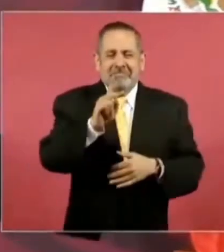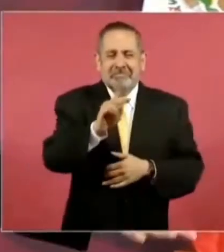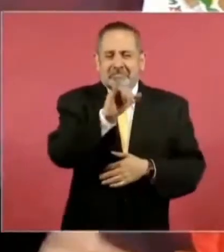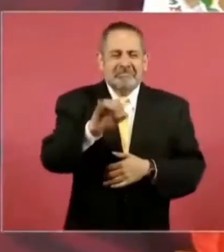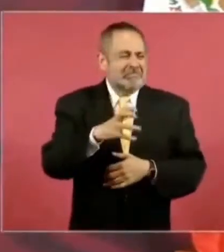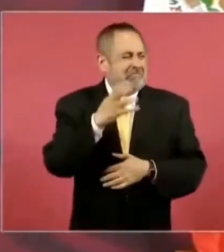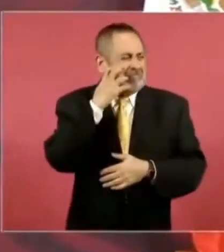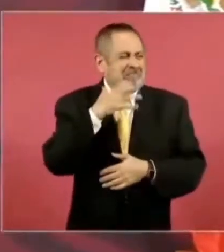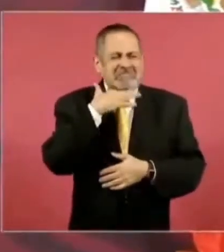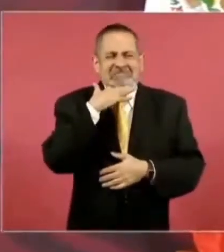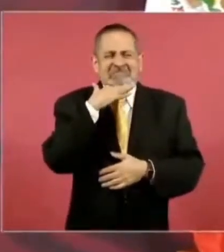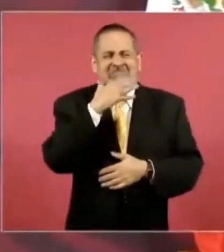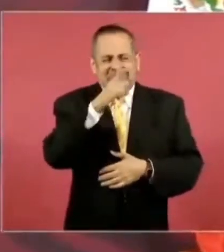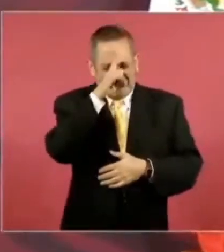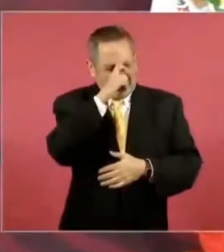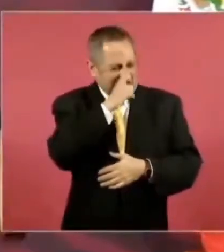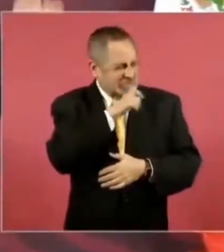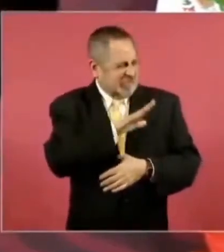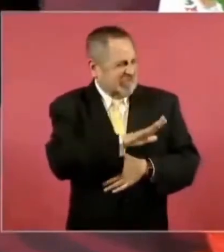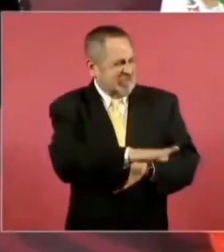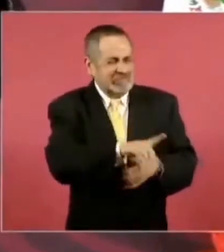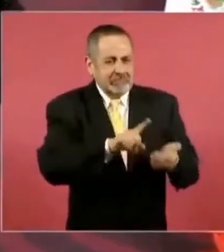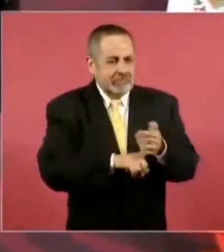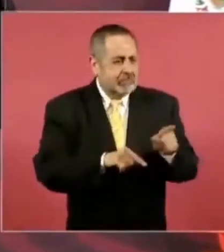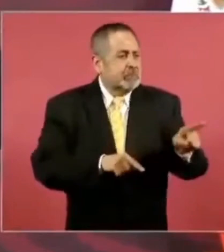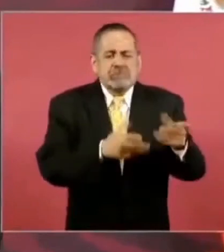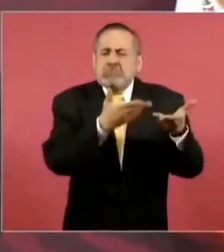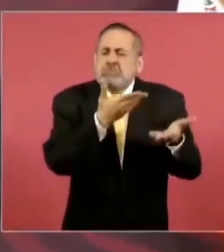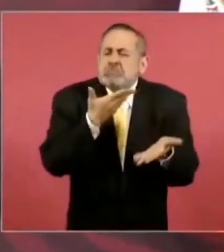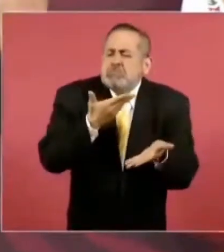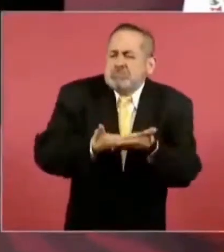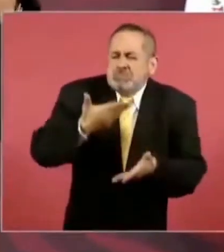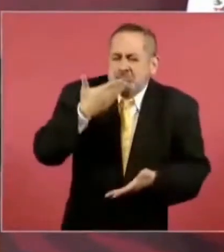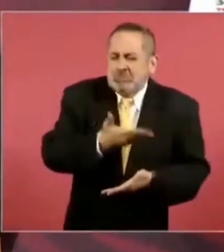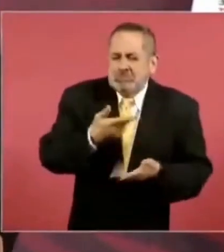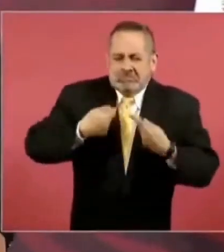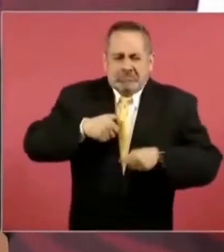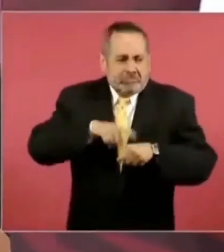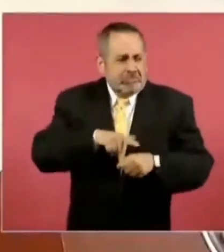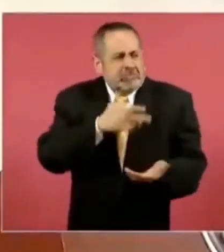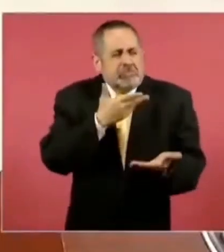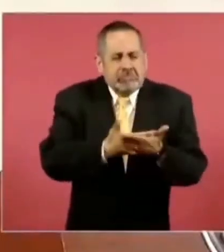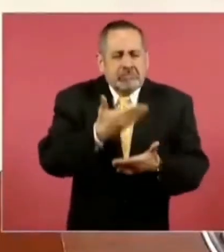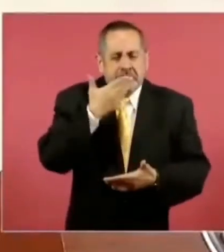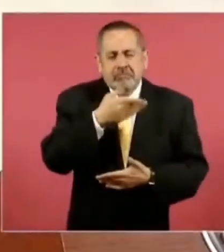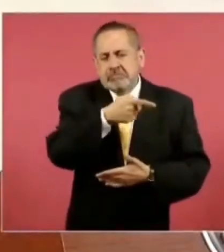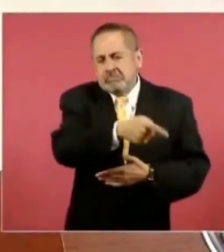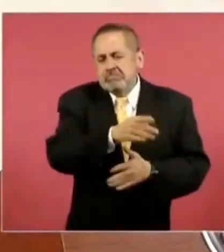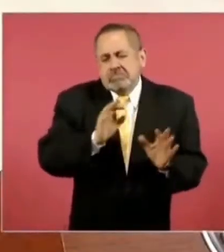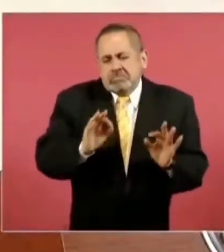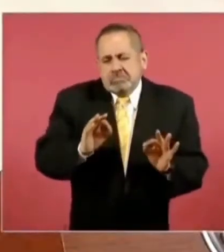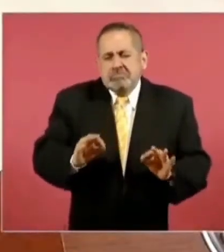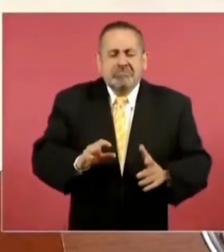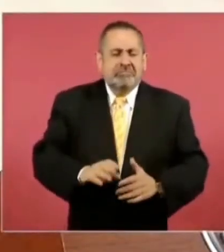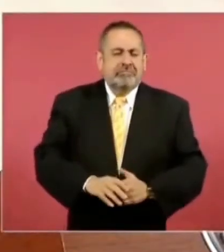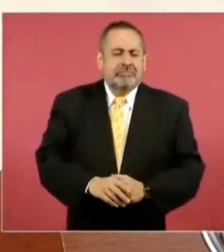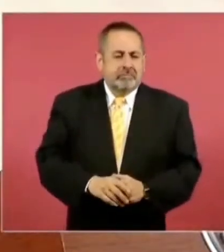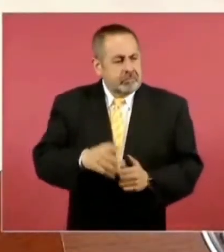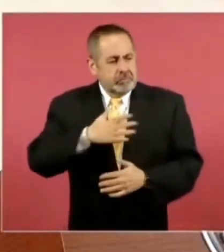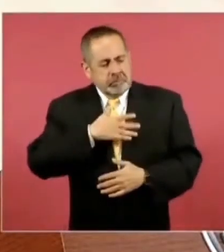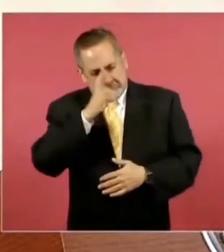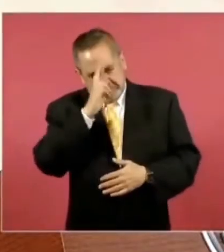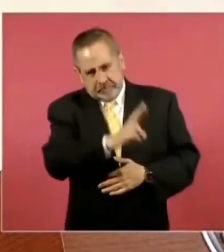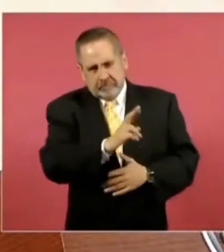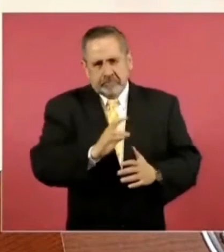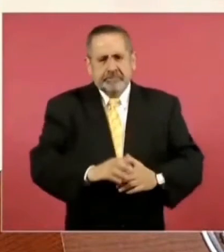el Poder Judicial. Hasta me cae bien el ministro Lainez en lo personal. lo respeto.